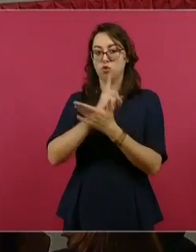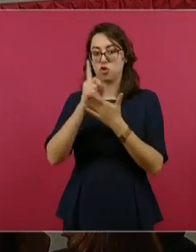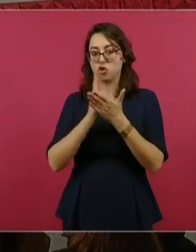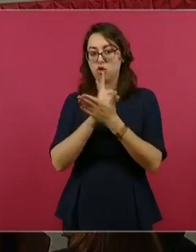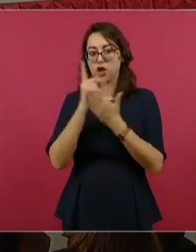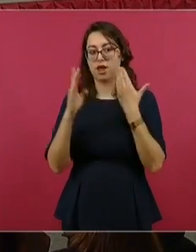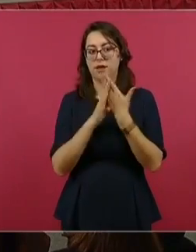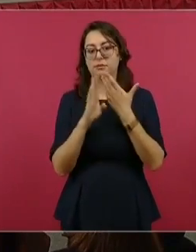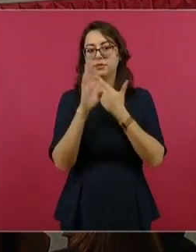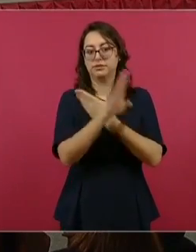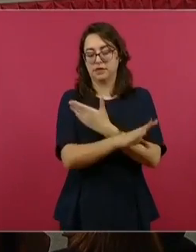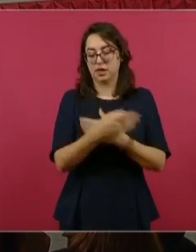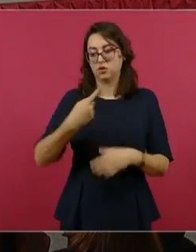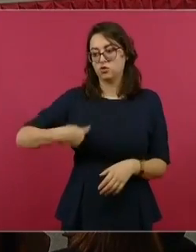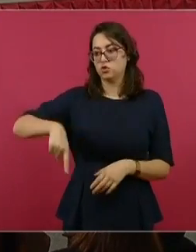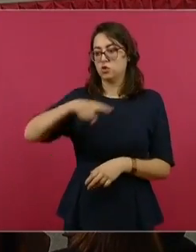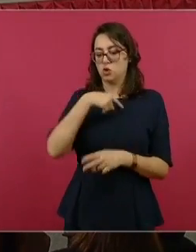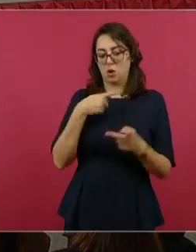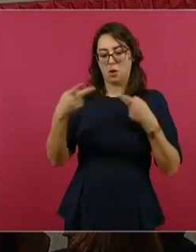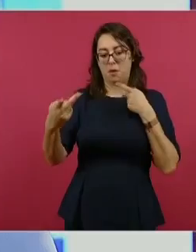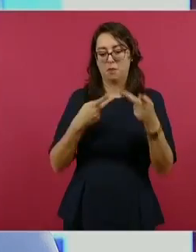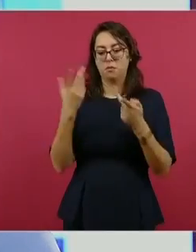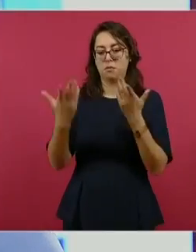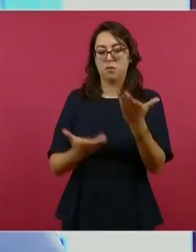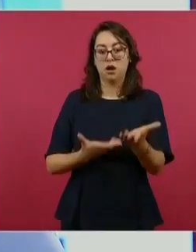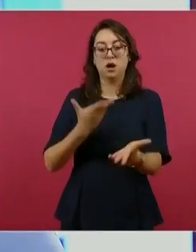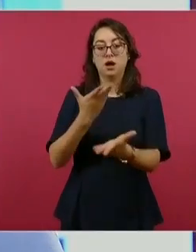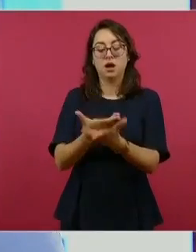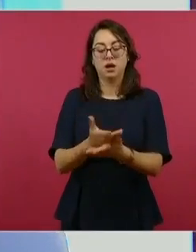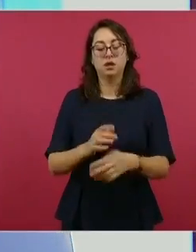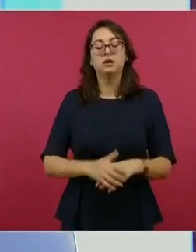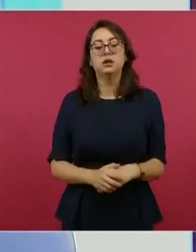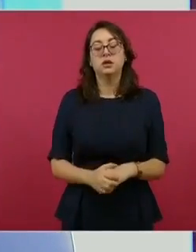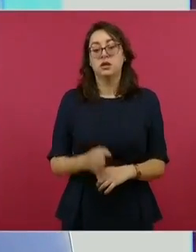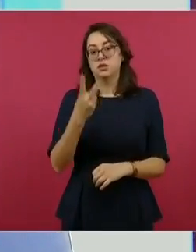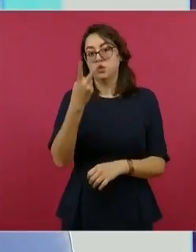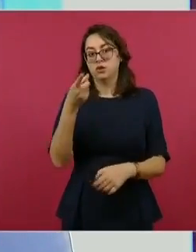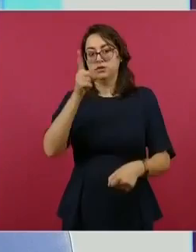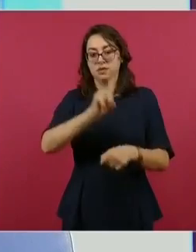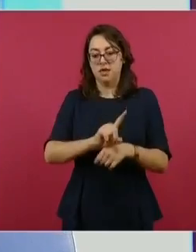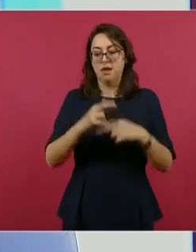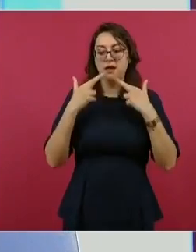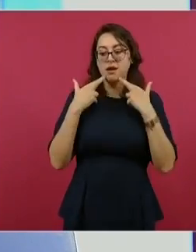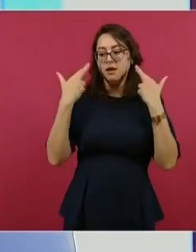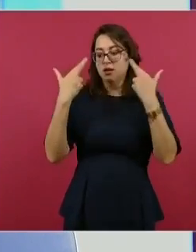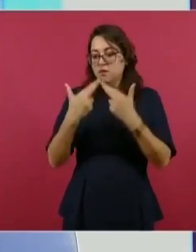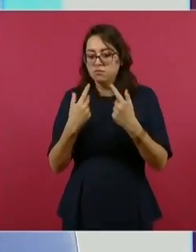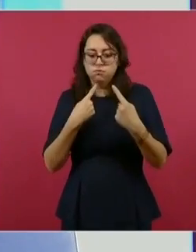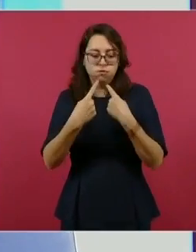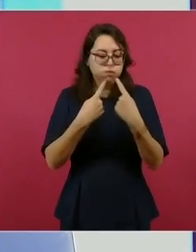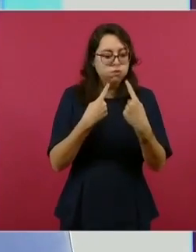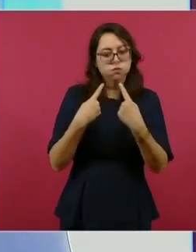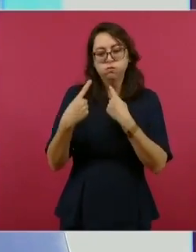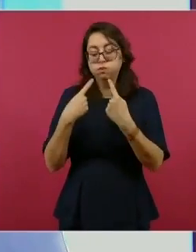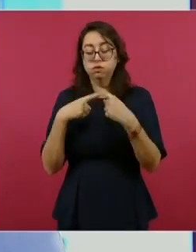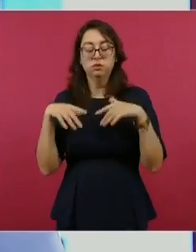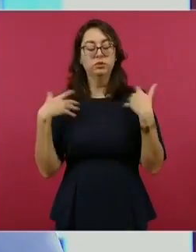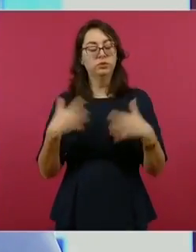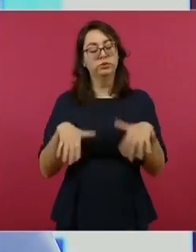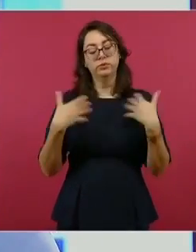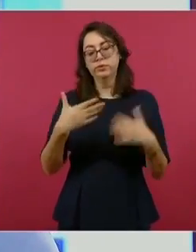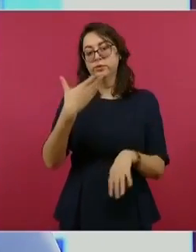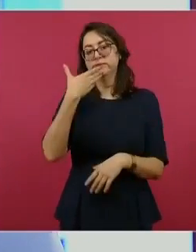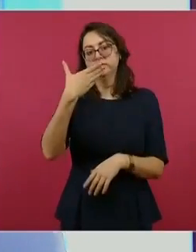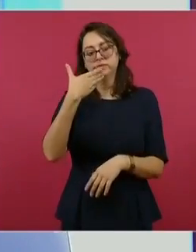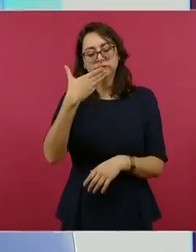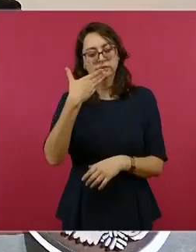En resumen, podemos informar que las reuniones fueron muy productivas los dos días, que